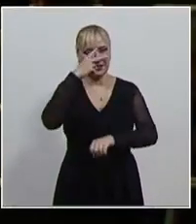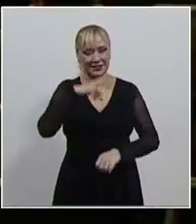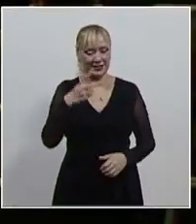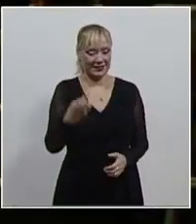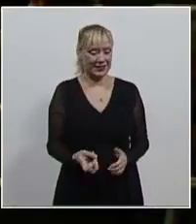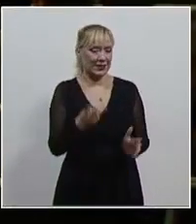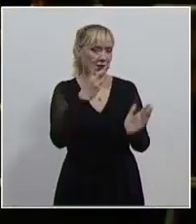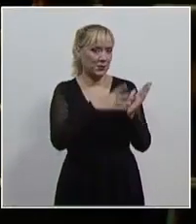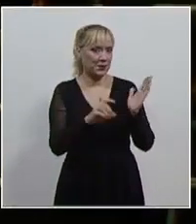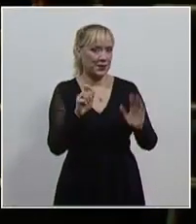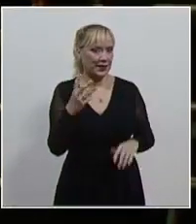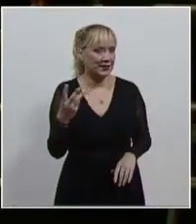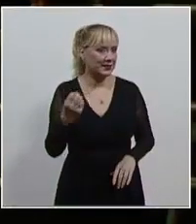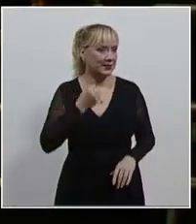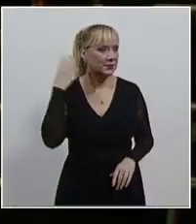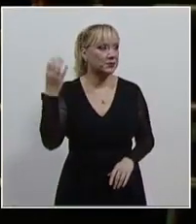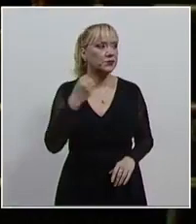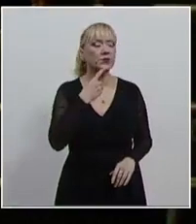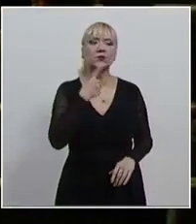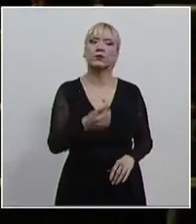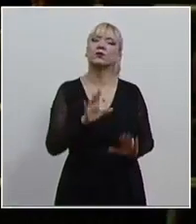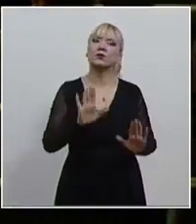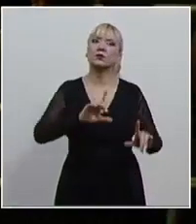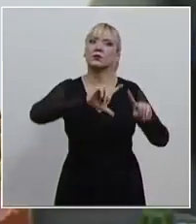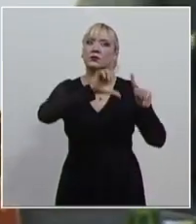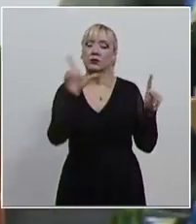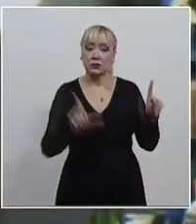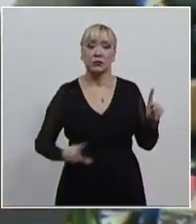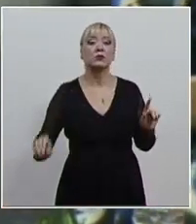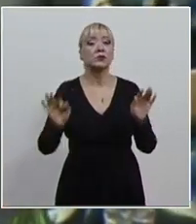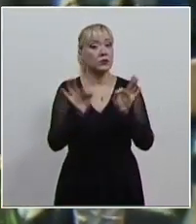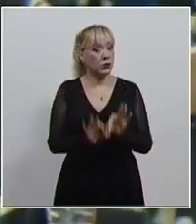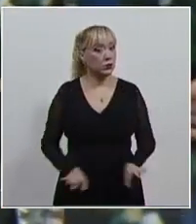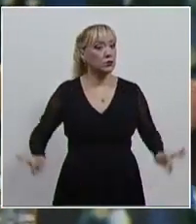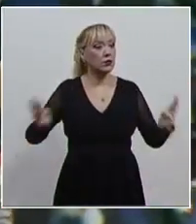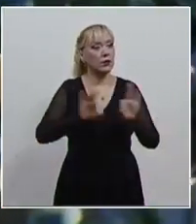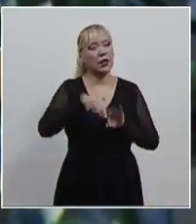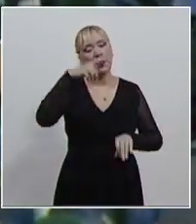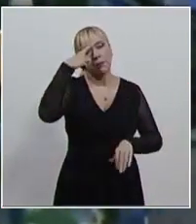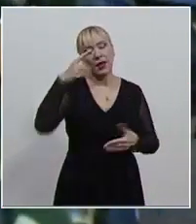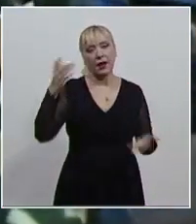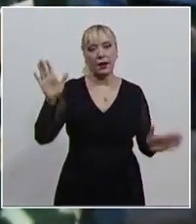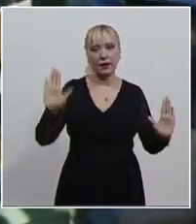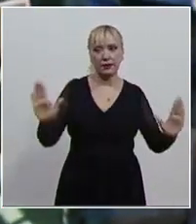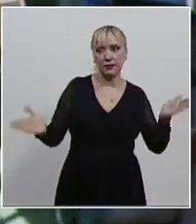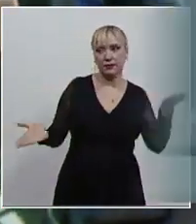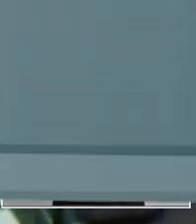ministra Ríos Farhat destacó que la visión federal es fundamental también para generar equilibrios.